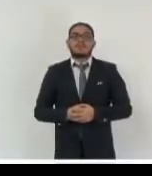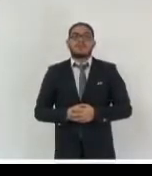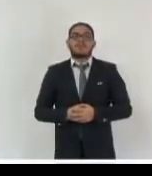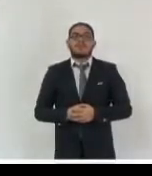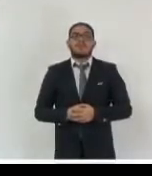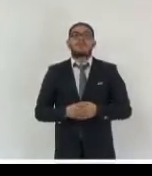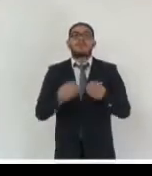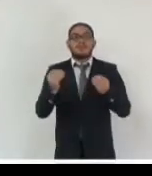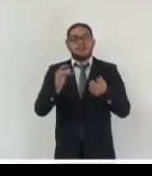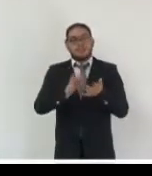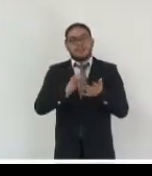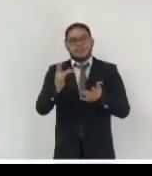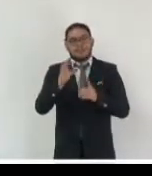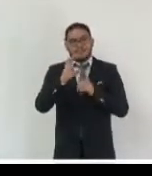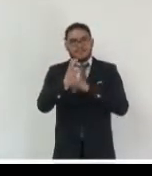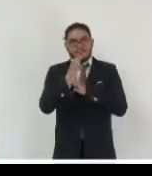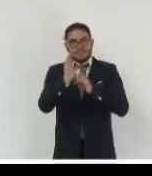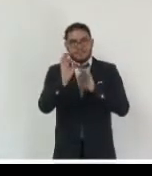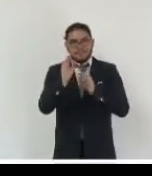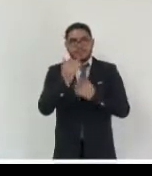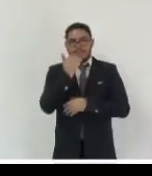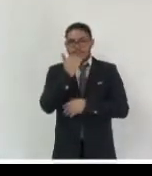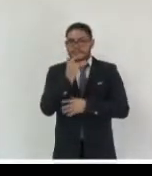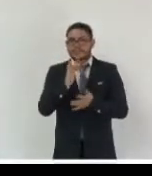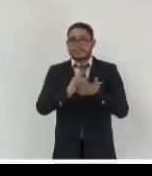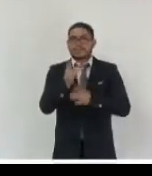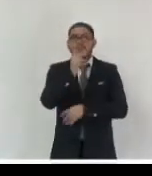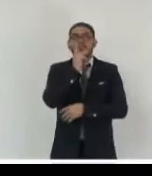Muchas gracias, comisionado. Gracias por sus palabras.